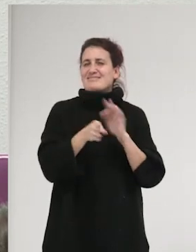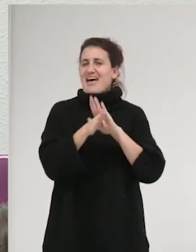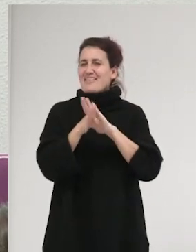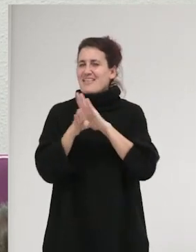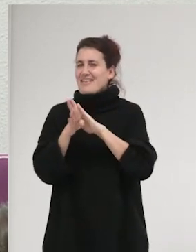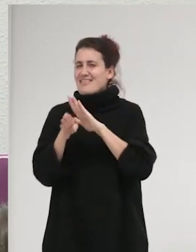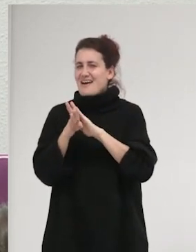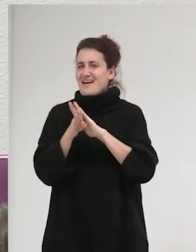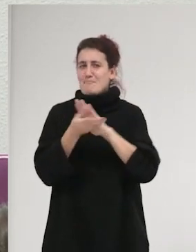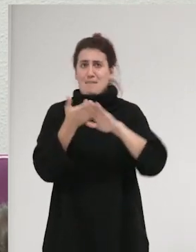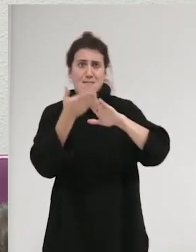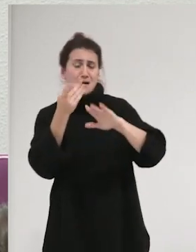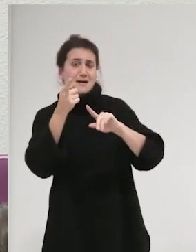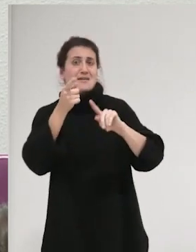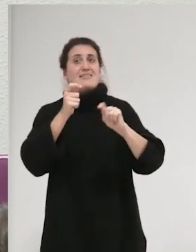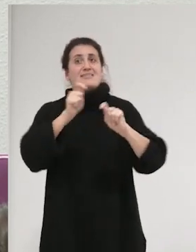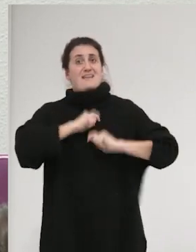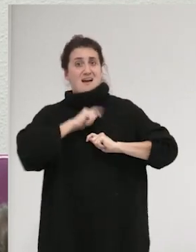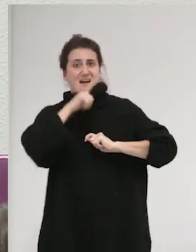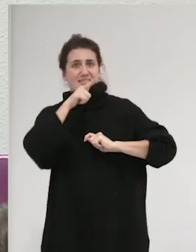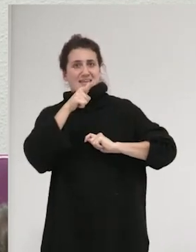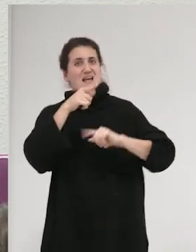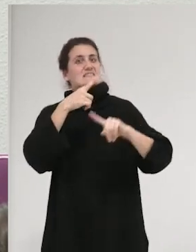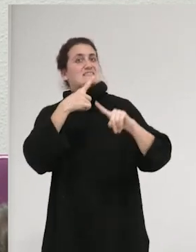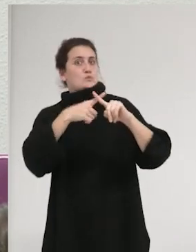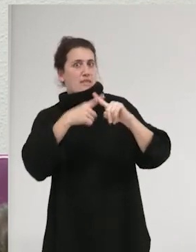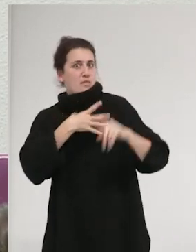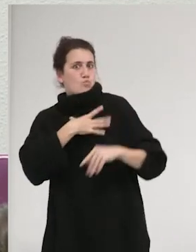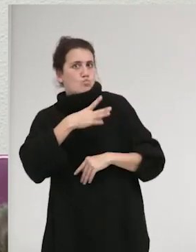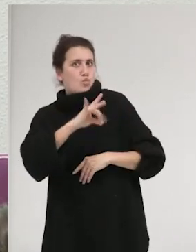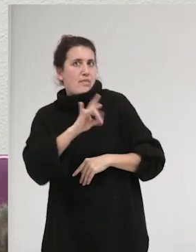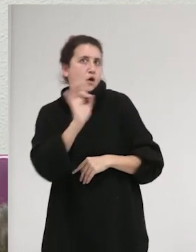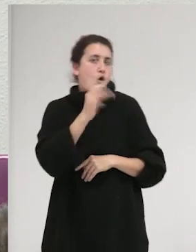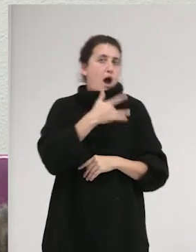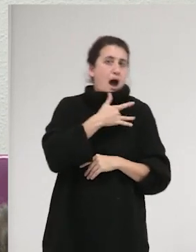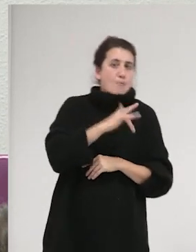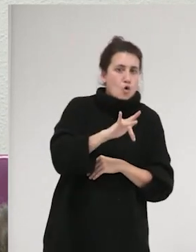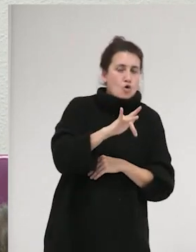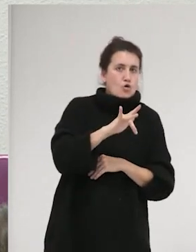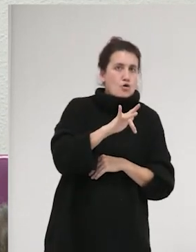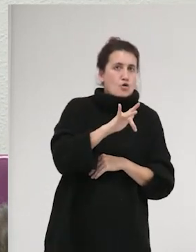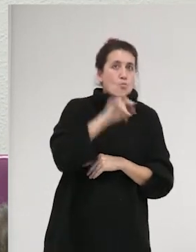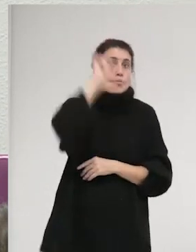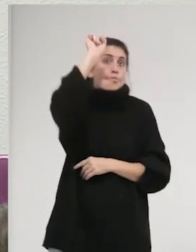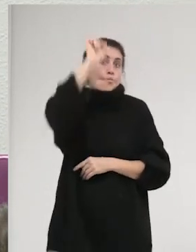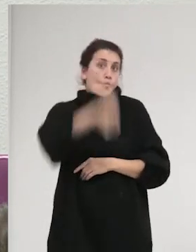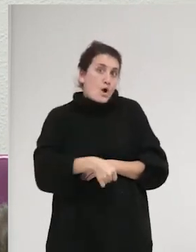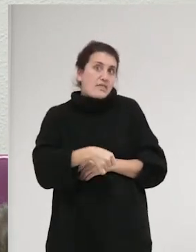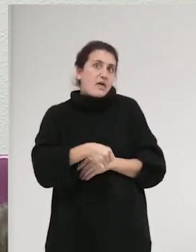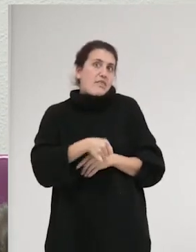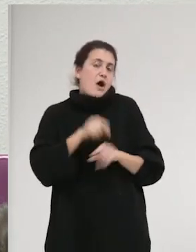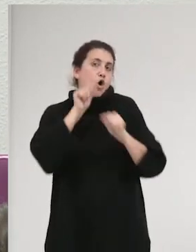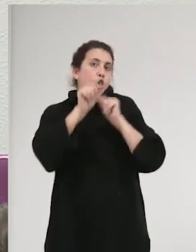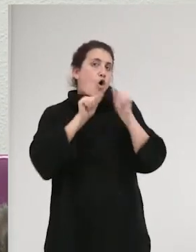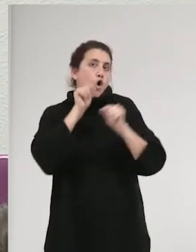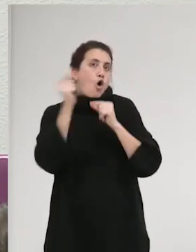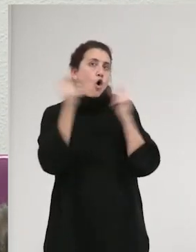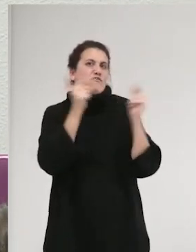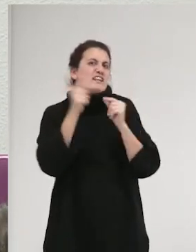idea de que existe la posibilidad de sexualidad o de amor vaciada completamente de conflicto y que